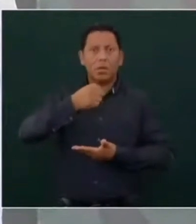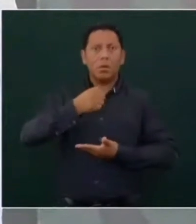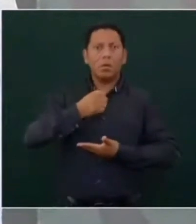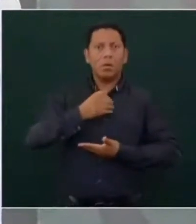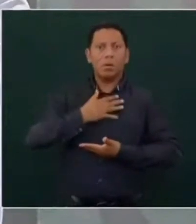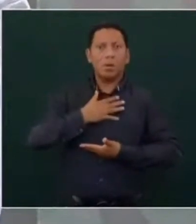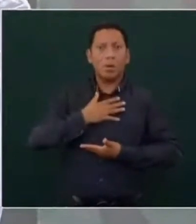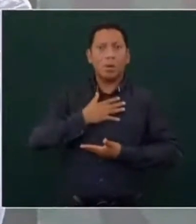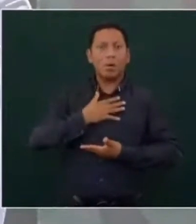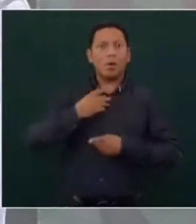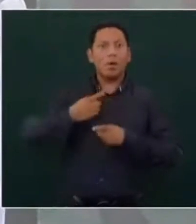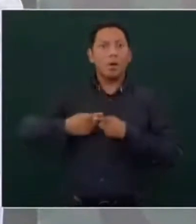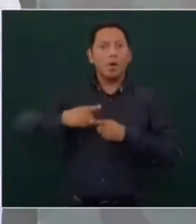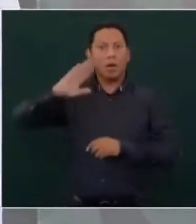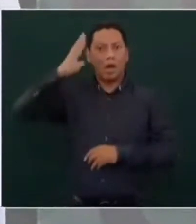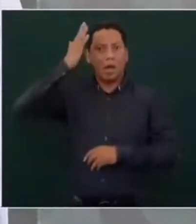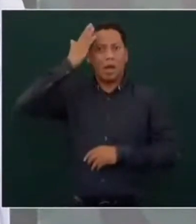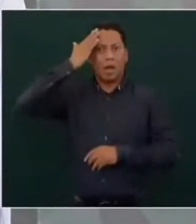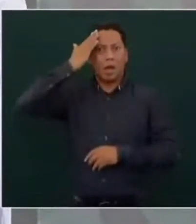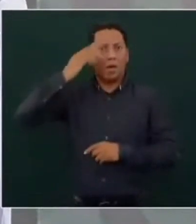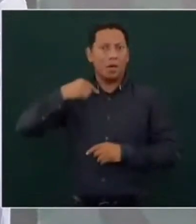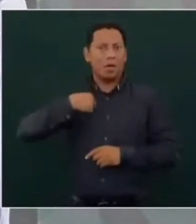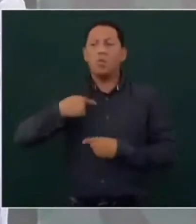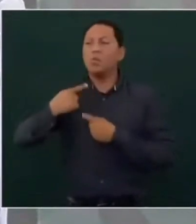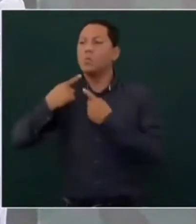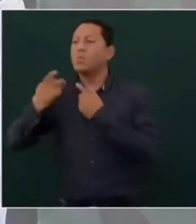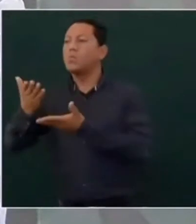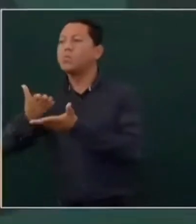en los intermediarios